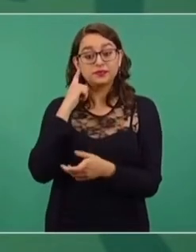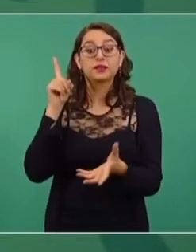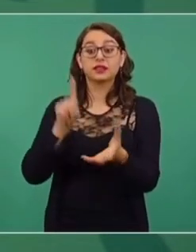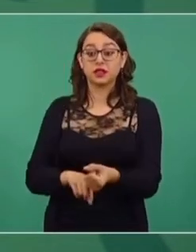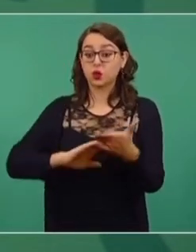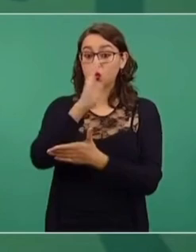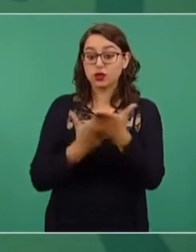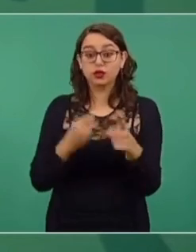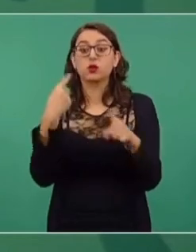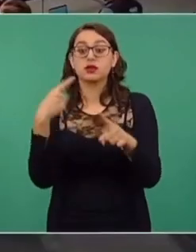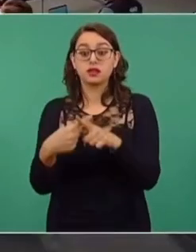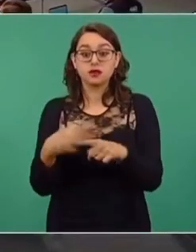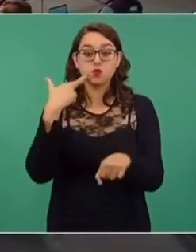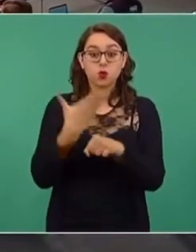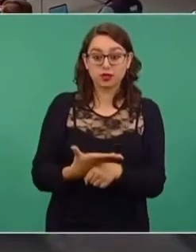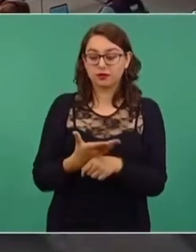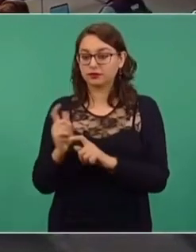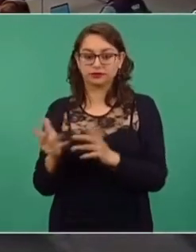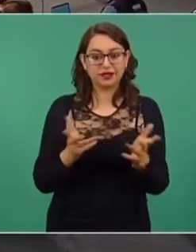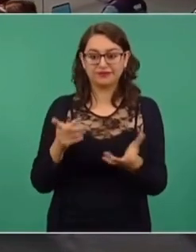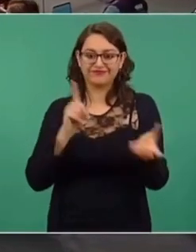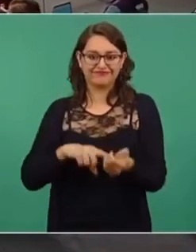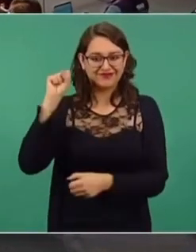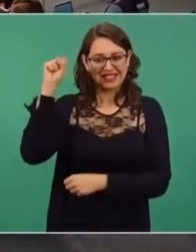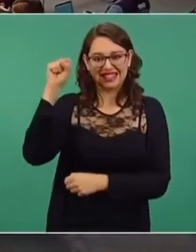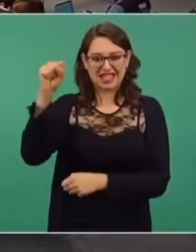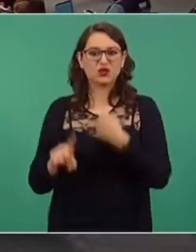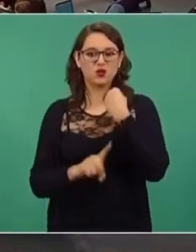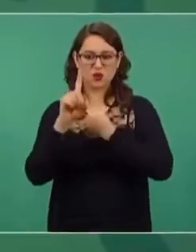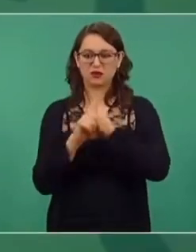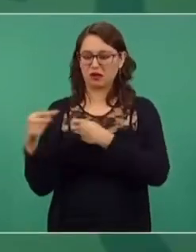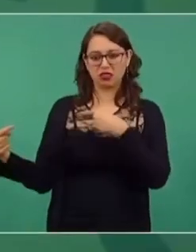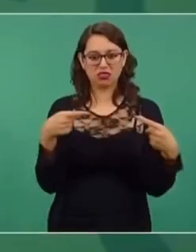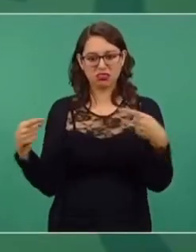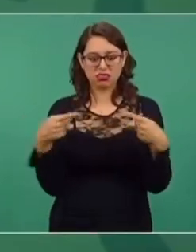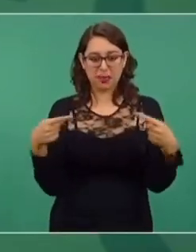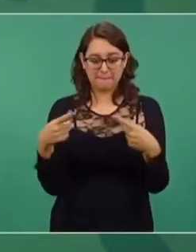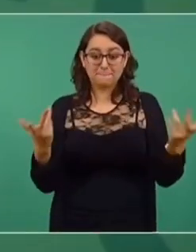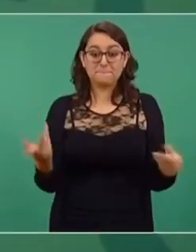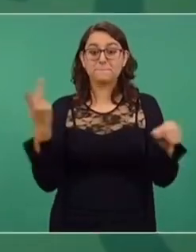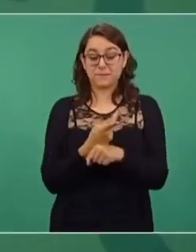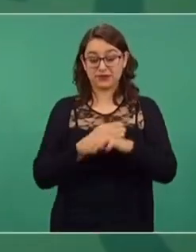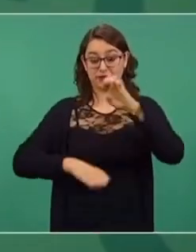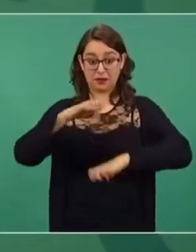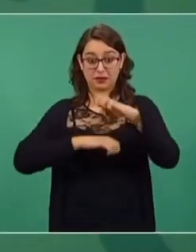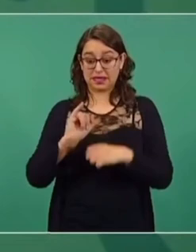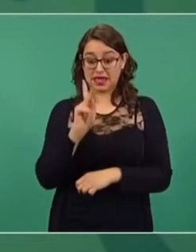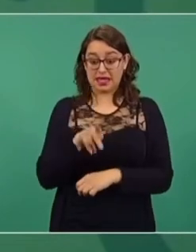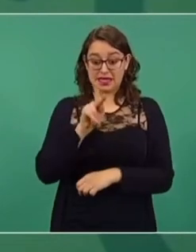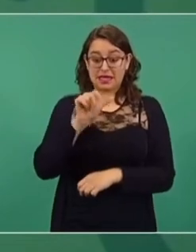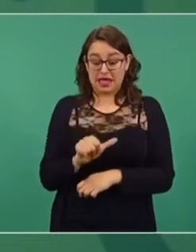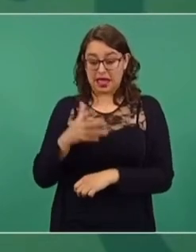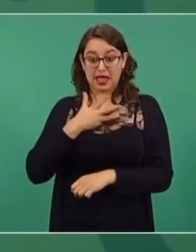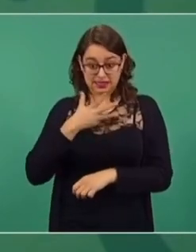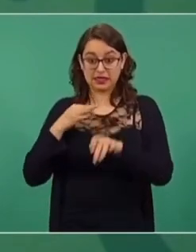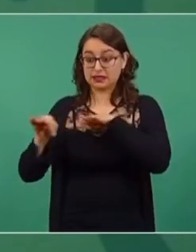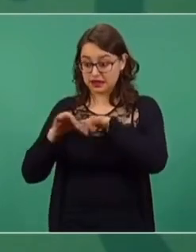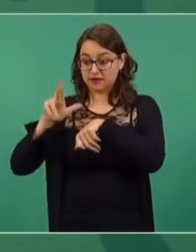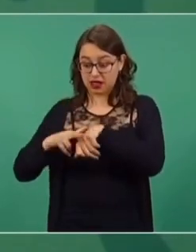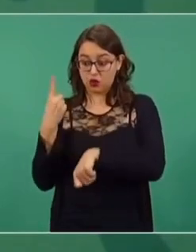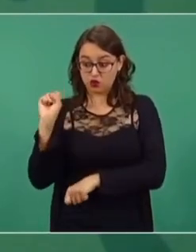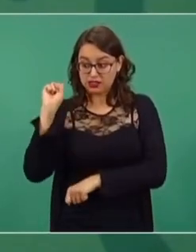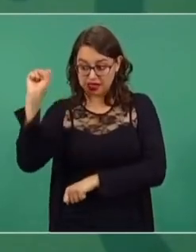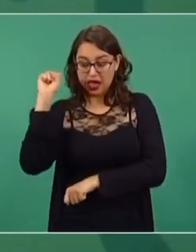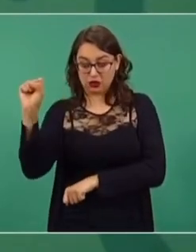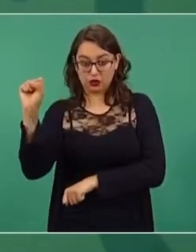del contrato, es un asunto entre sindicatos, o sea, la empresa ICA tiene trabajadores de un